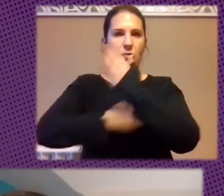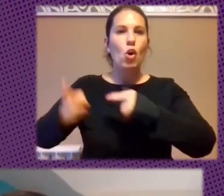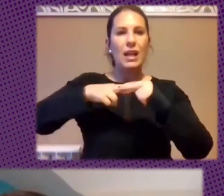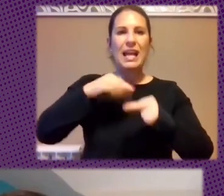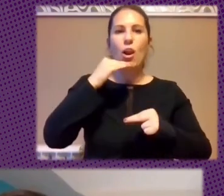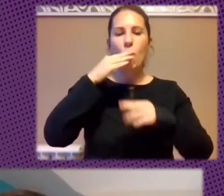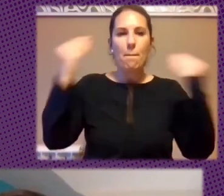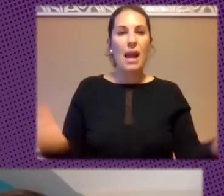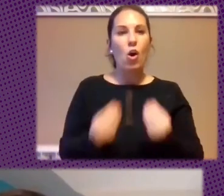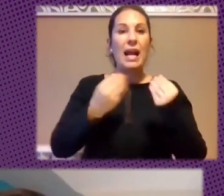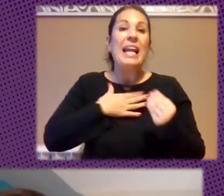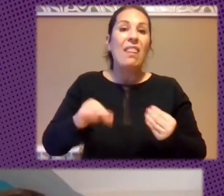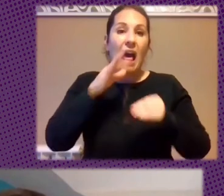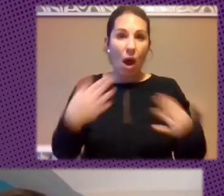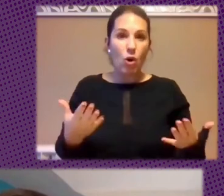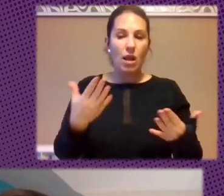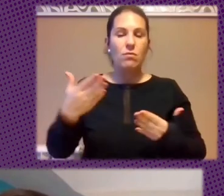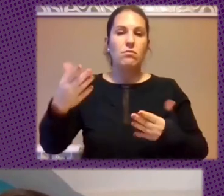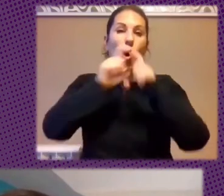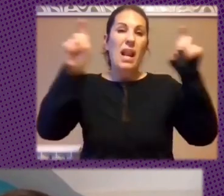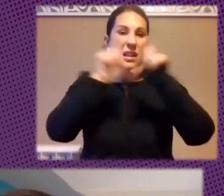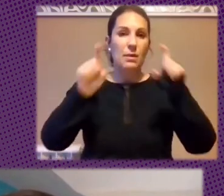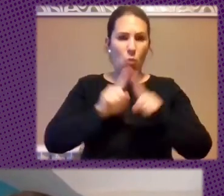Quizá Proveído Por Estas Cooperativas Quizá